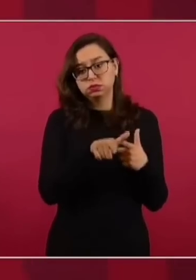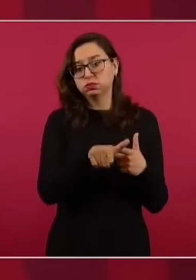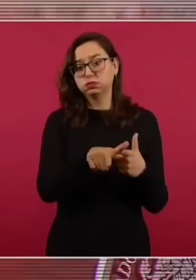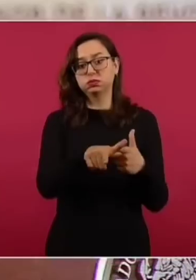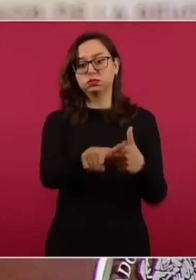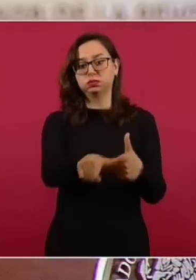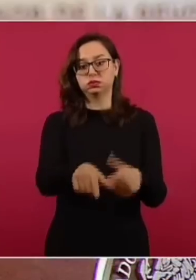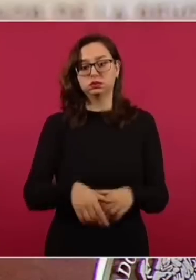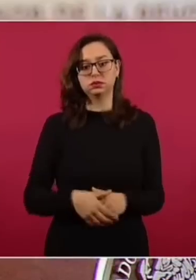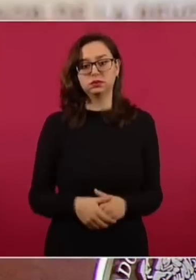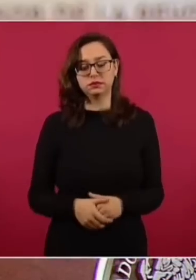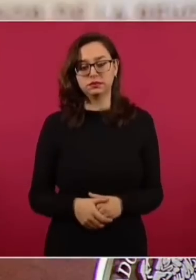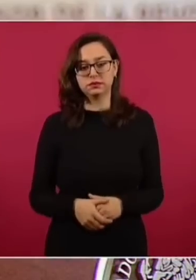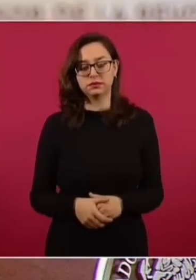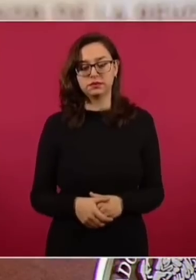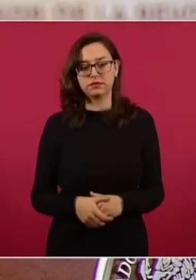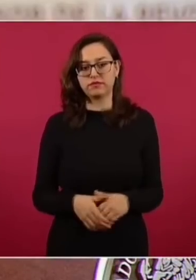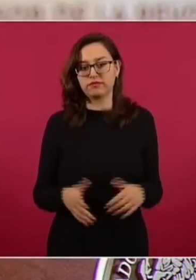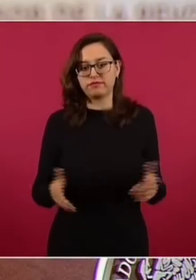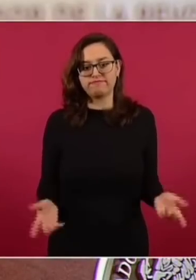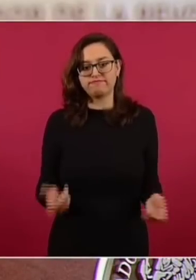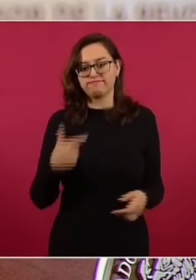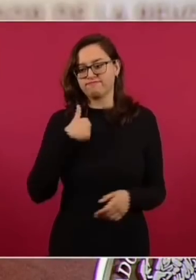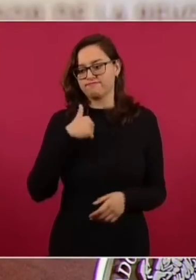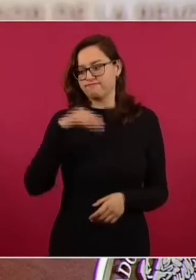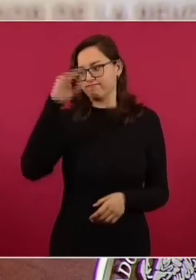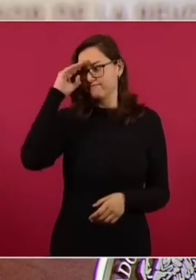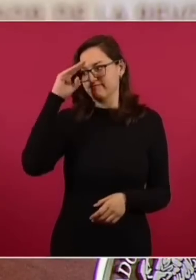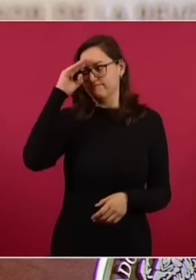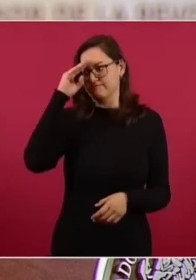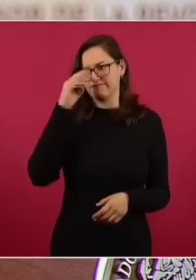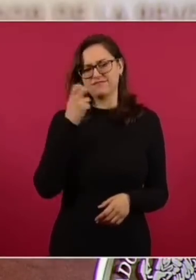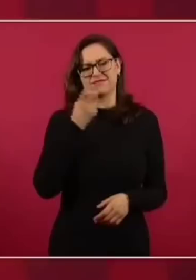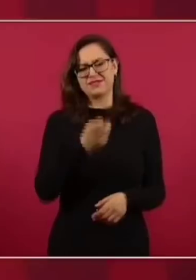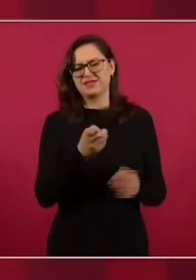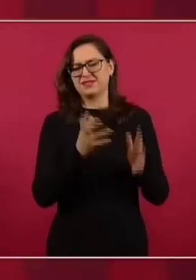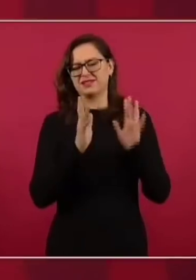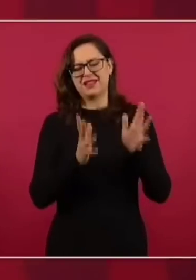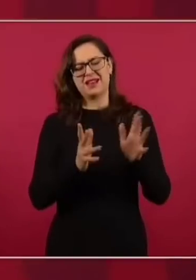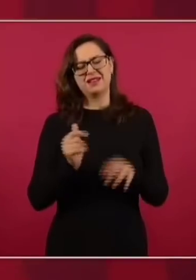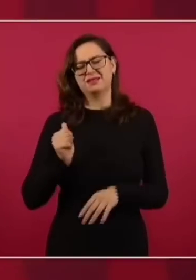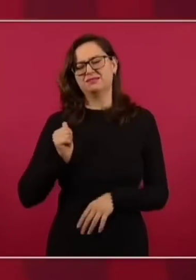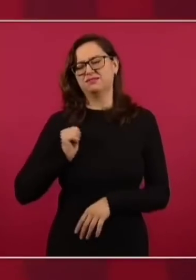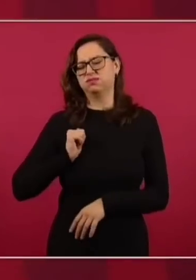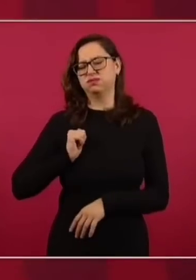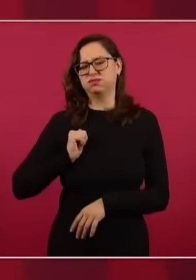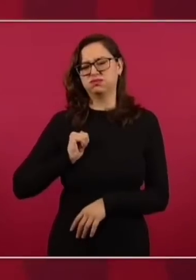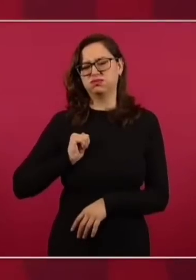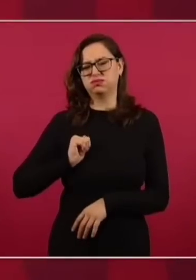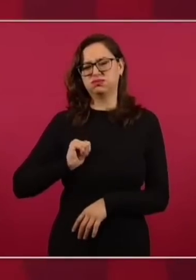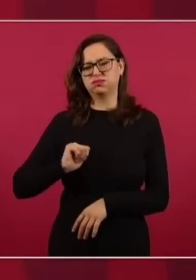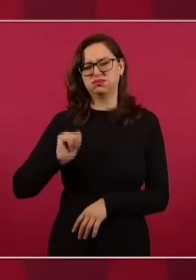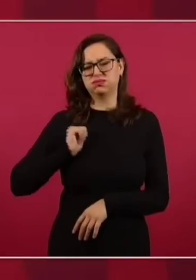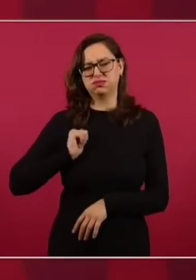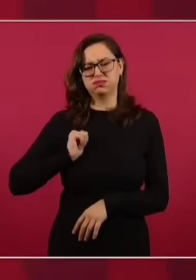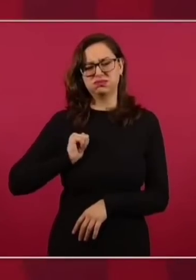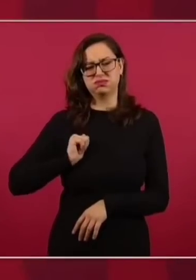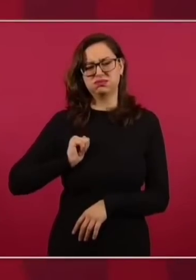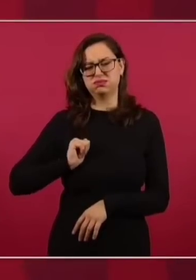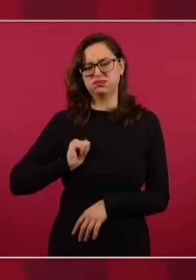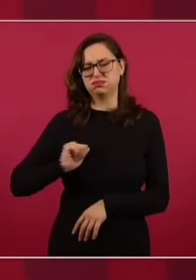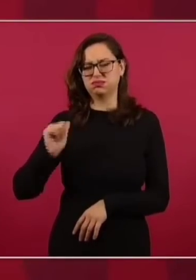Pero creo que es una política anacrónica, vieja